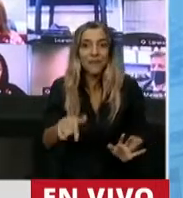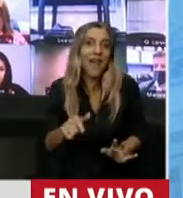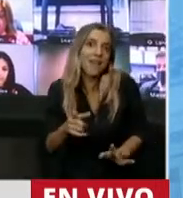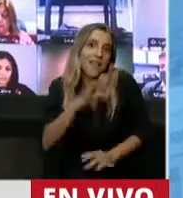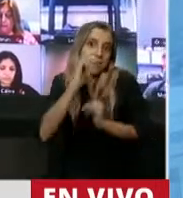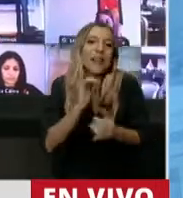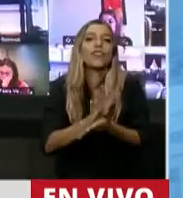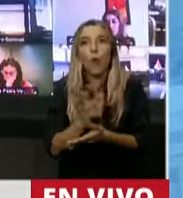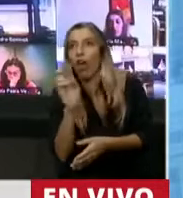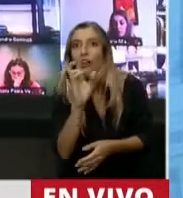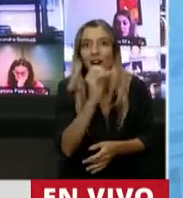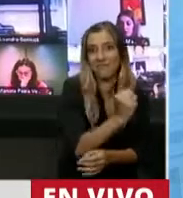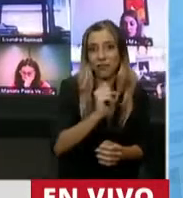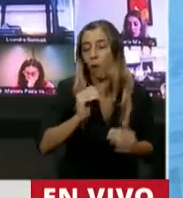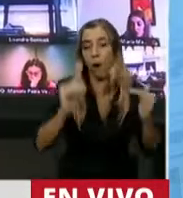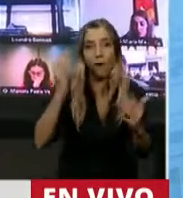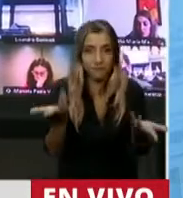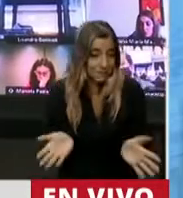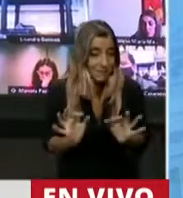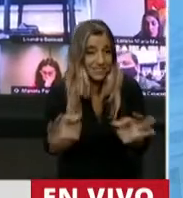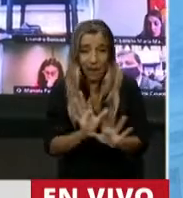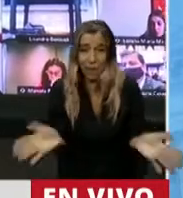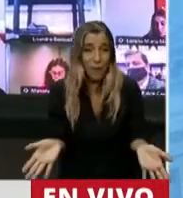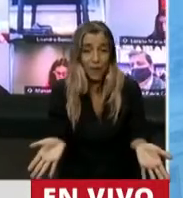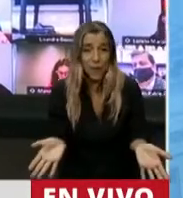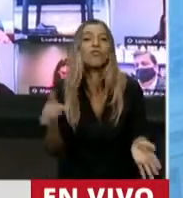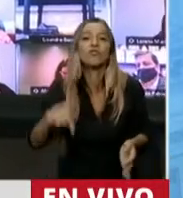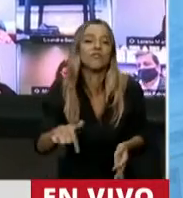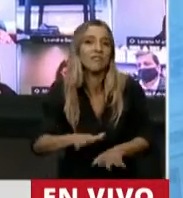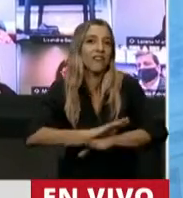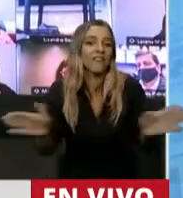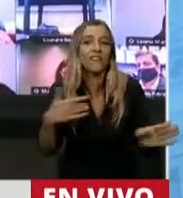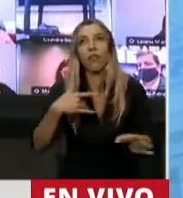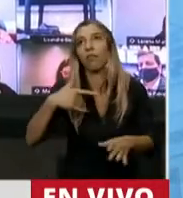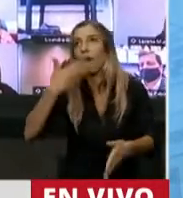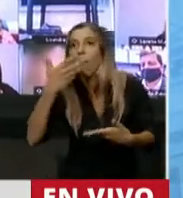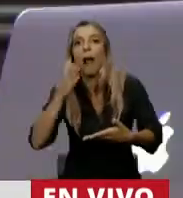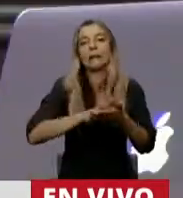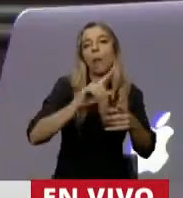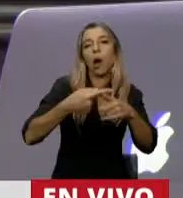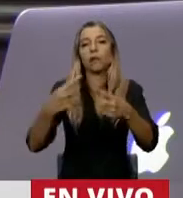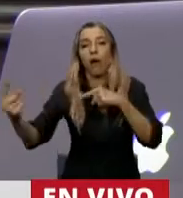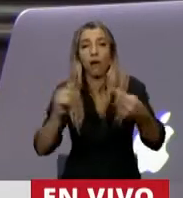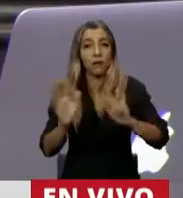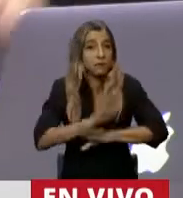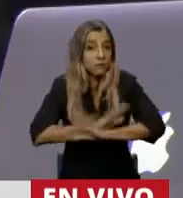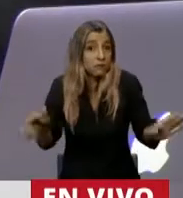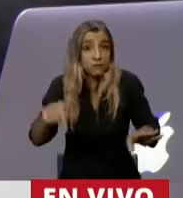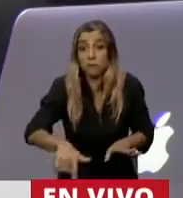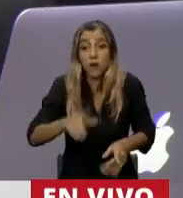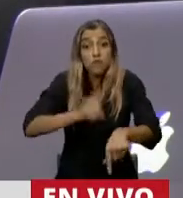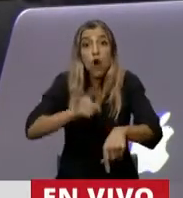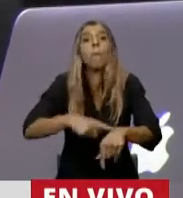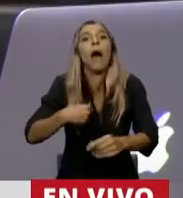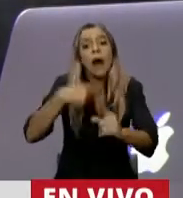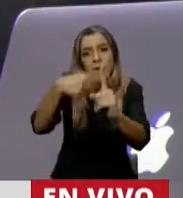Y ahí se acaba la ideología, acá se acaban las palabras, la retórica, las bases políticas. Hay que poner las cuentas en orden y le